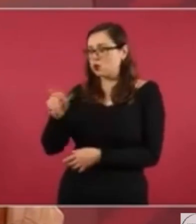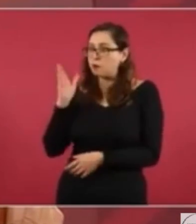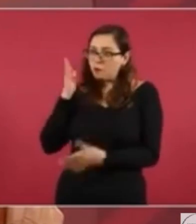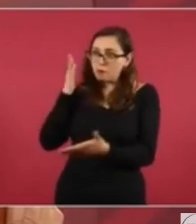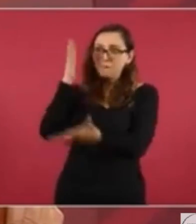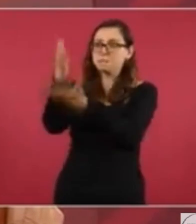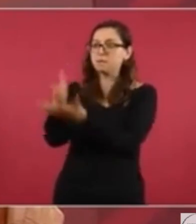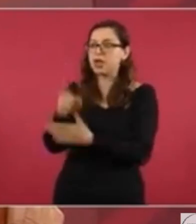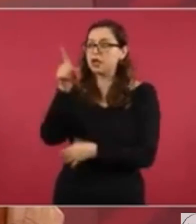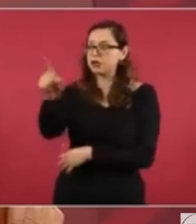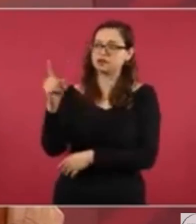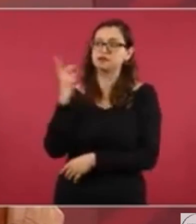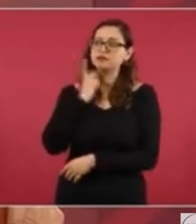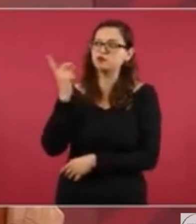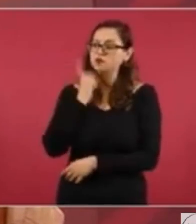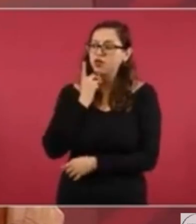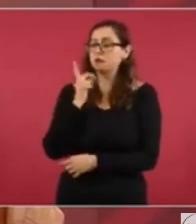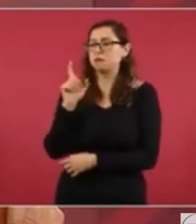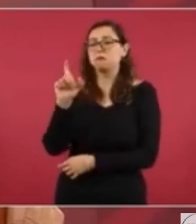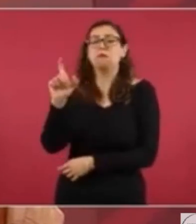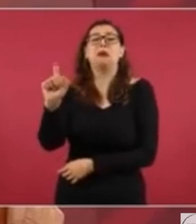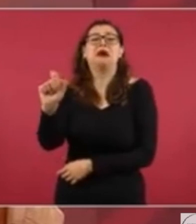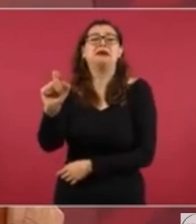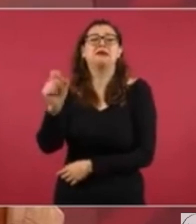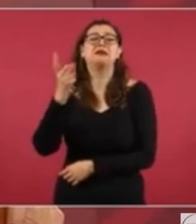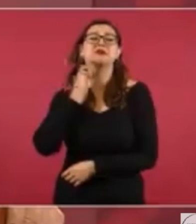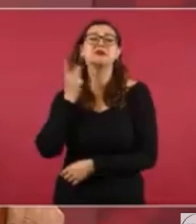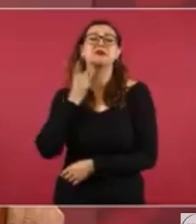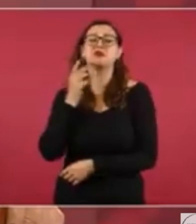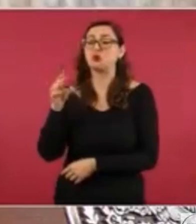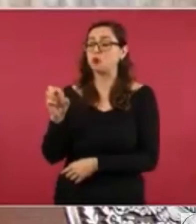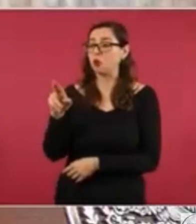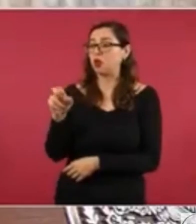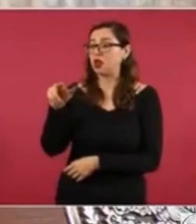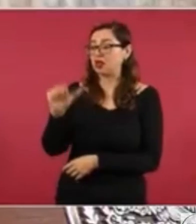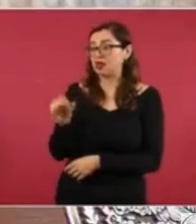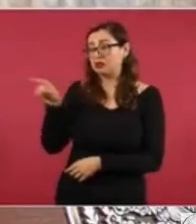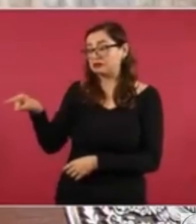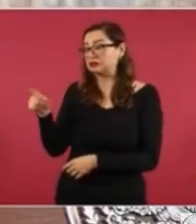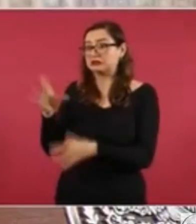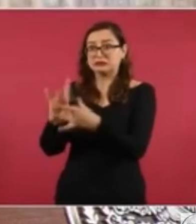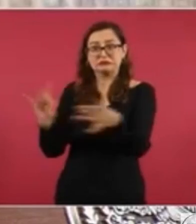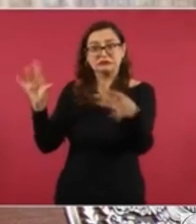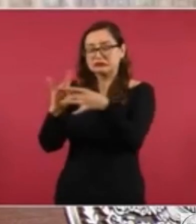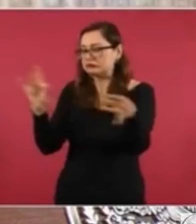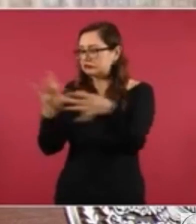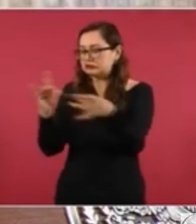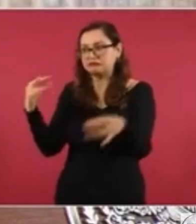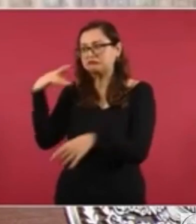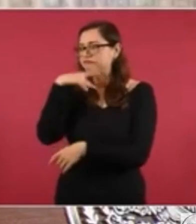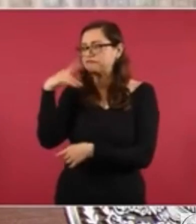que por ningún motivo se va a permitir lo de la privatización del agua